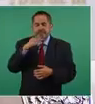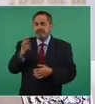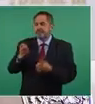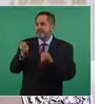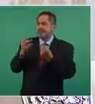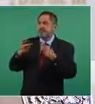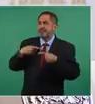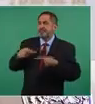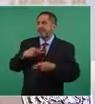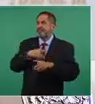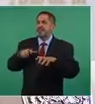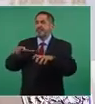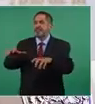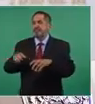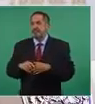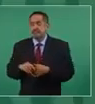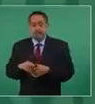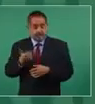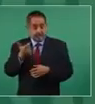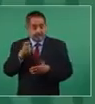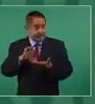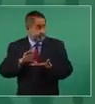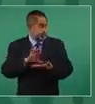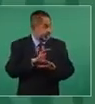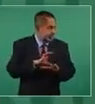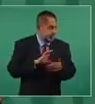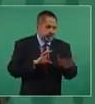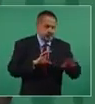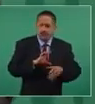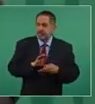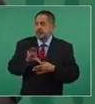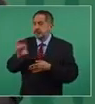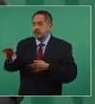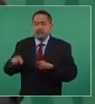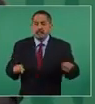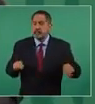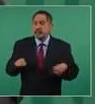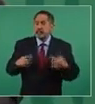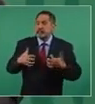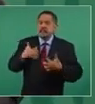Entonces, eso es lo que está en el fondo.